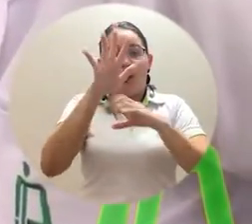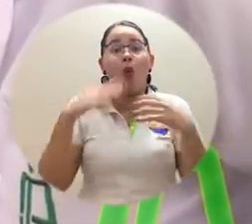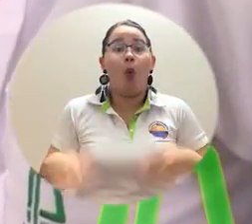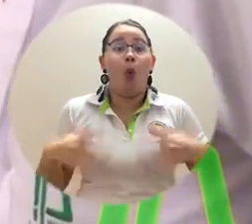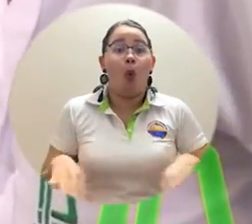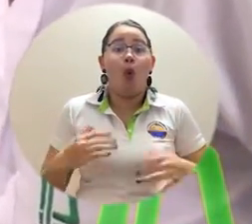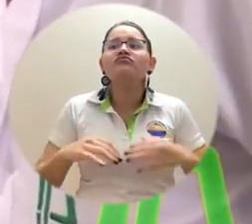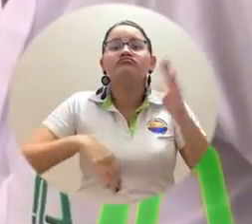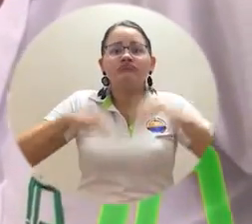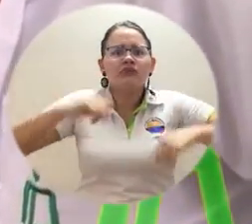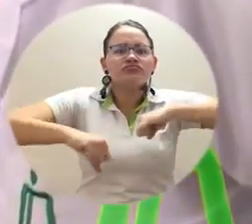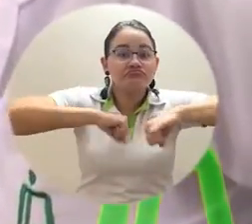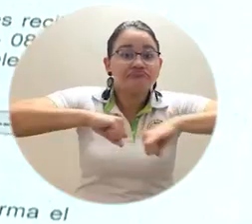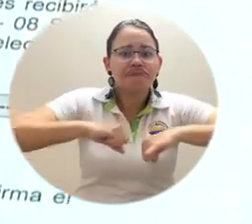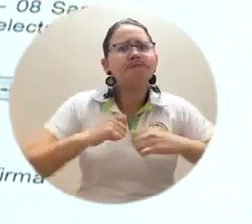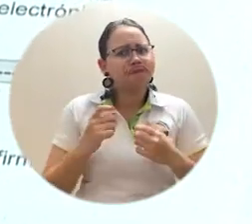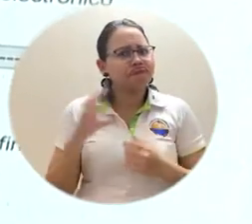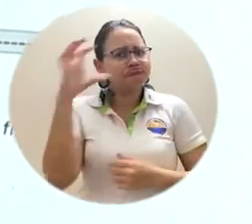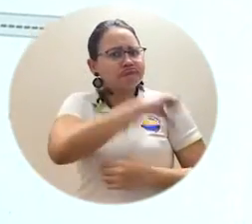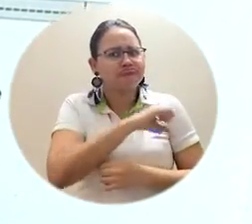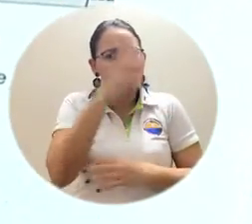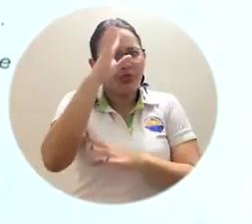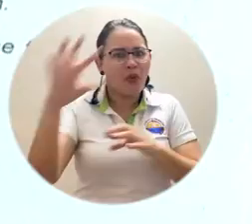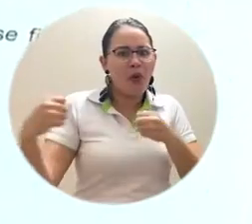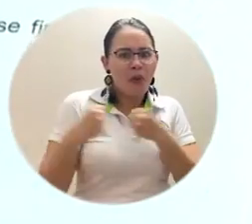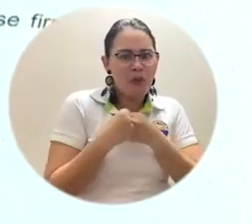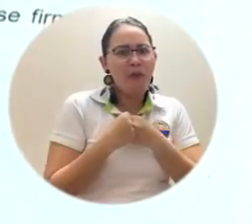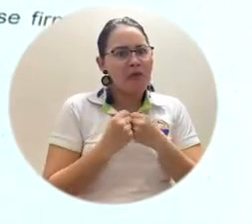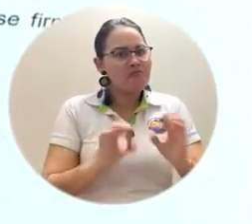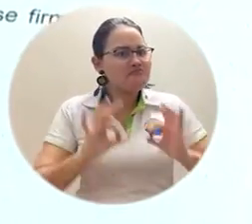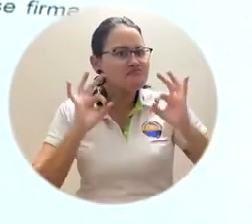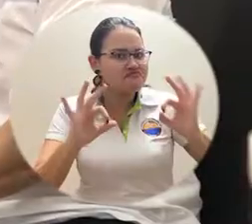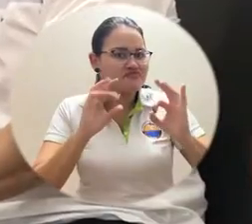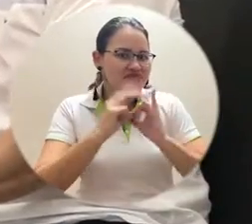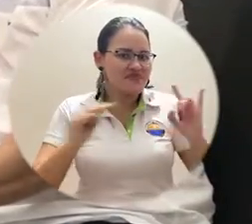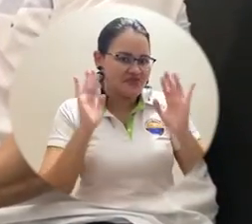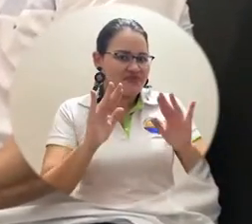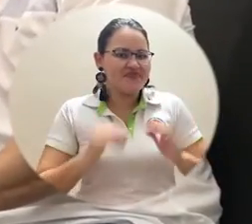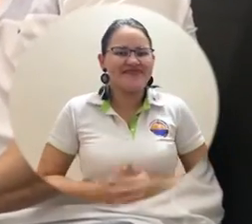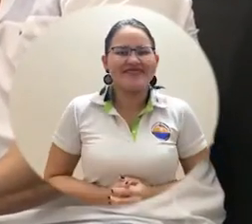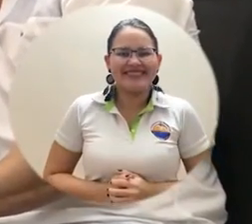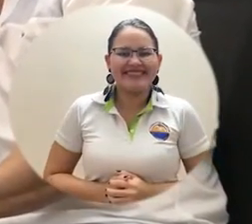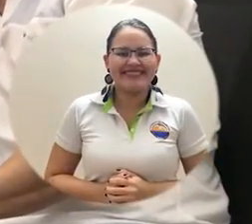Así que diría que estamos desarrollando a plenitud el convenio con la Universidad del Magdalena.